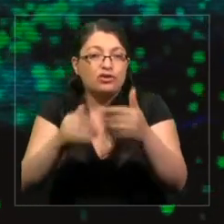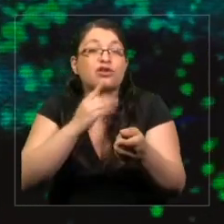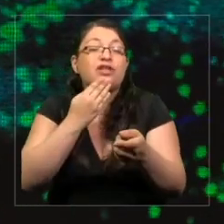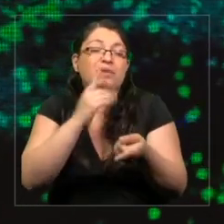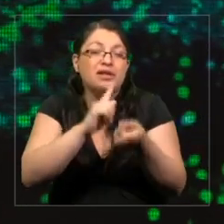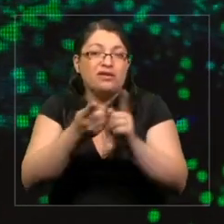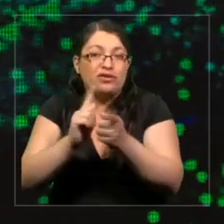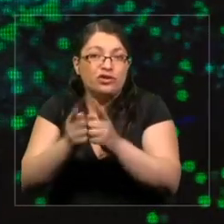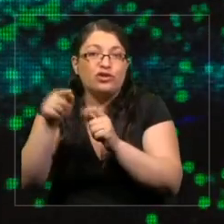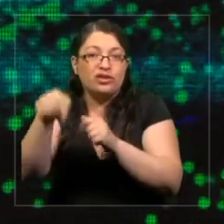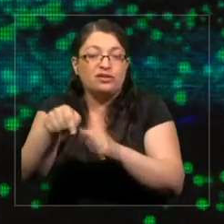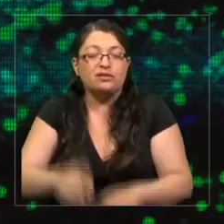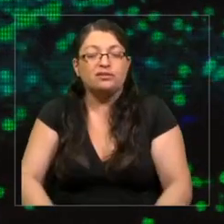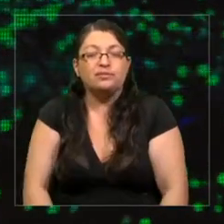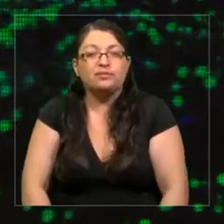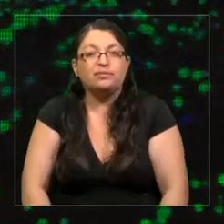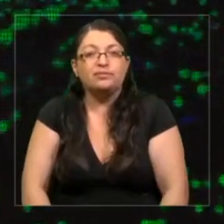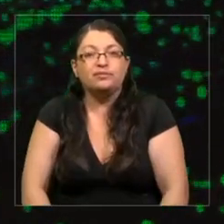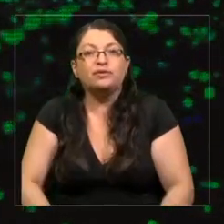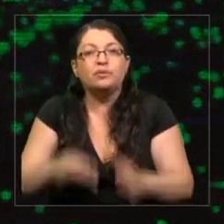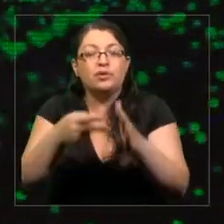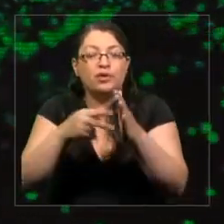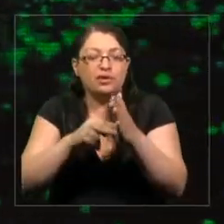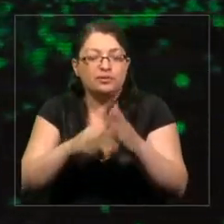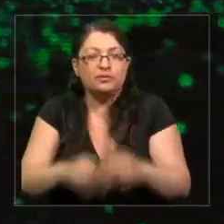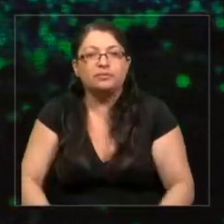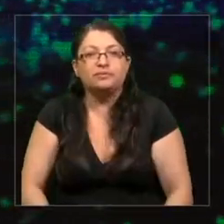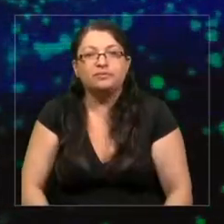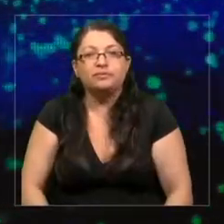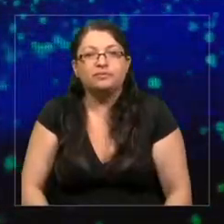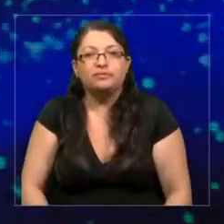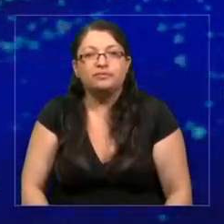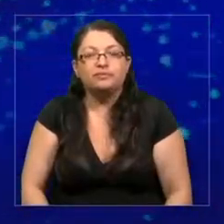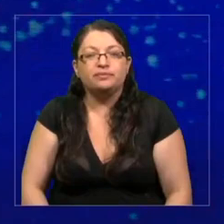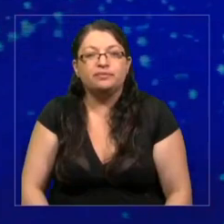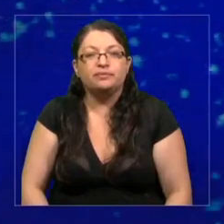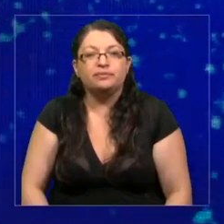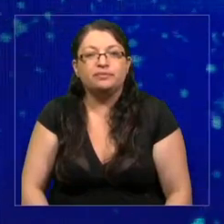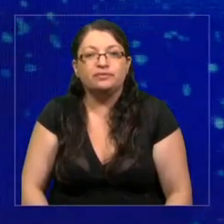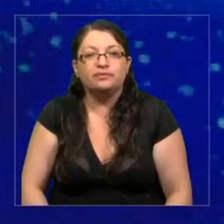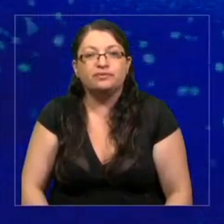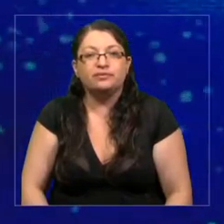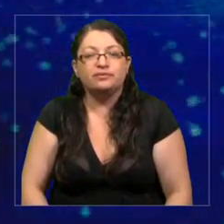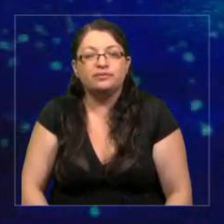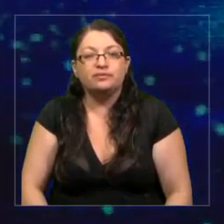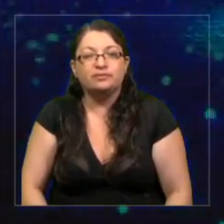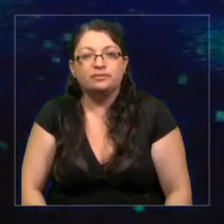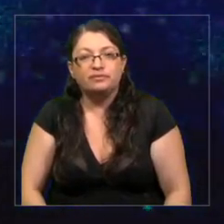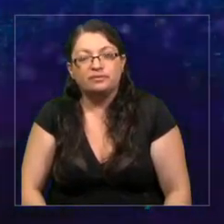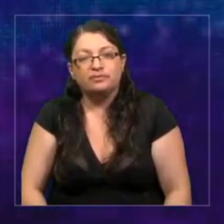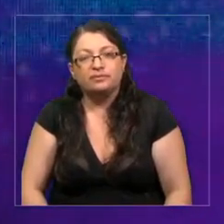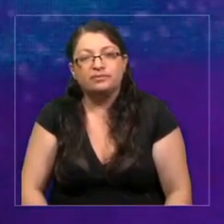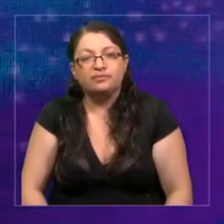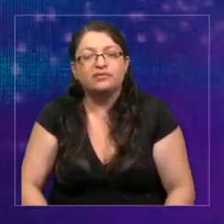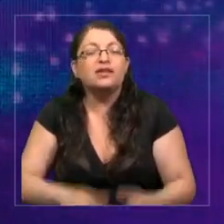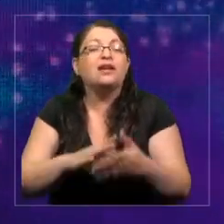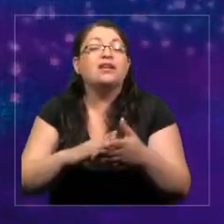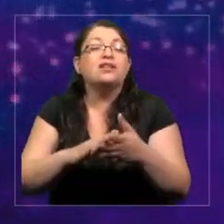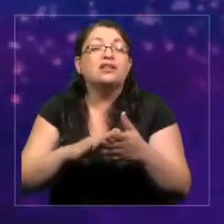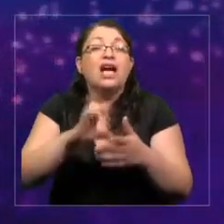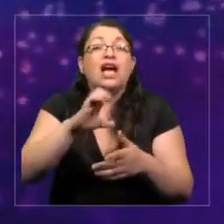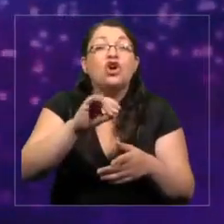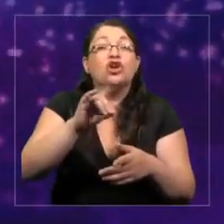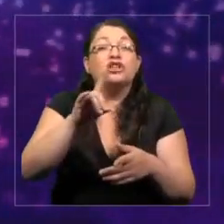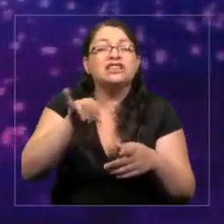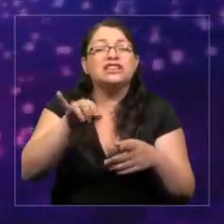crítica. Las unidades funcionales básicas de los ecosistemas o de las biosferas son los